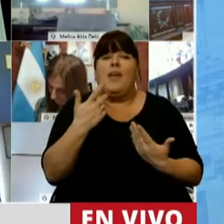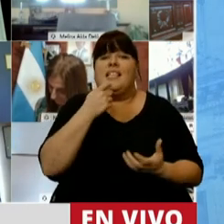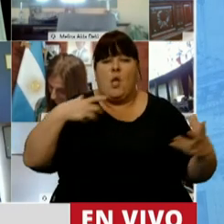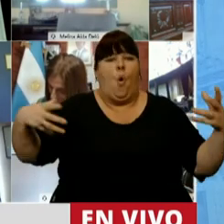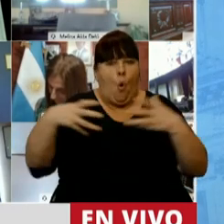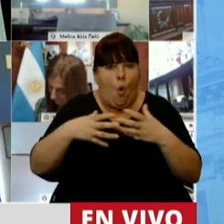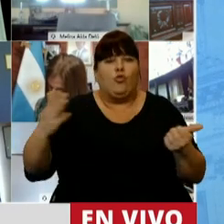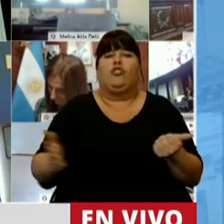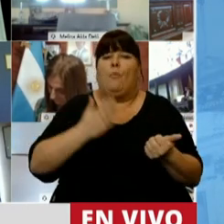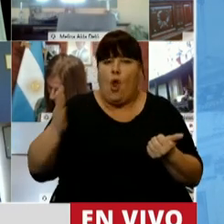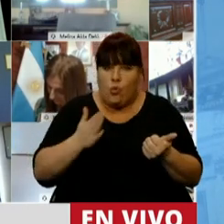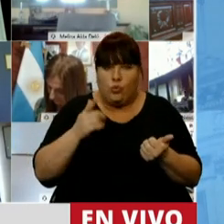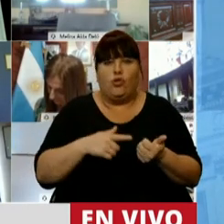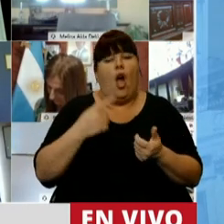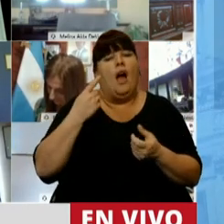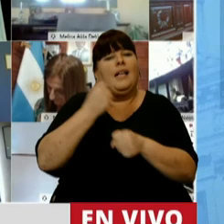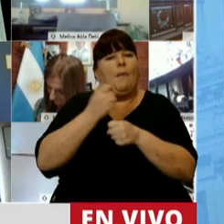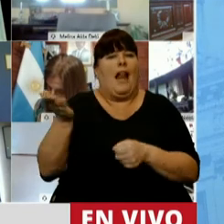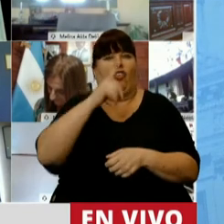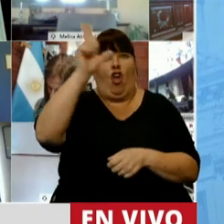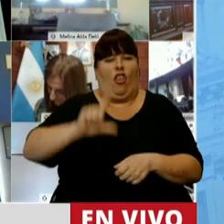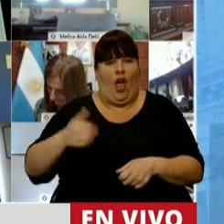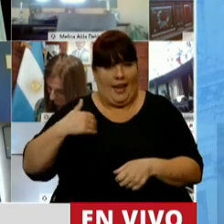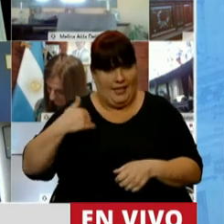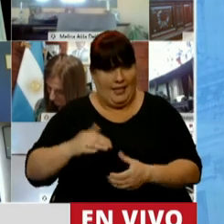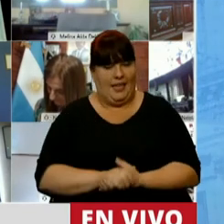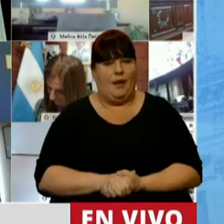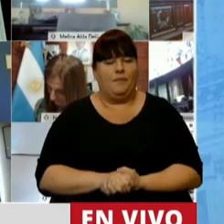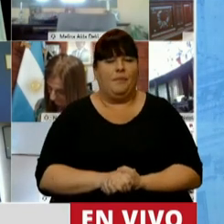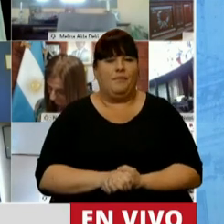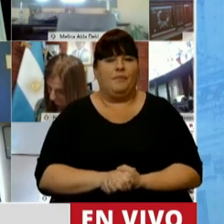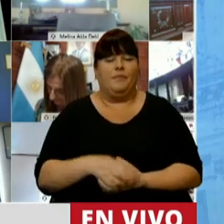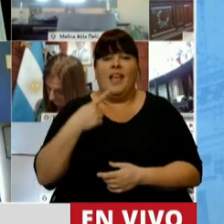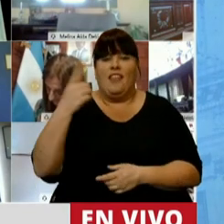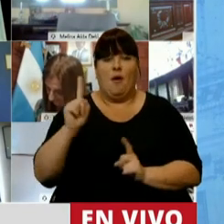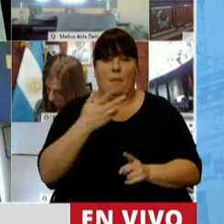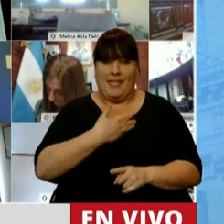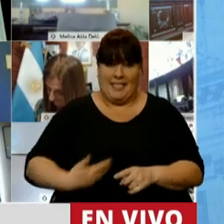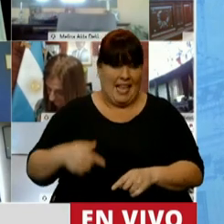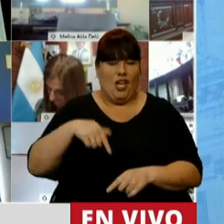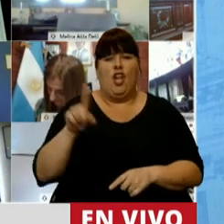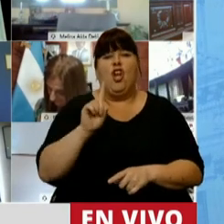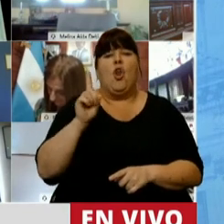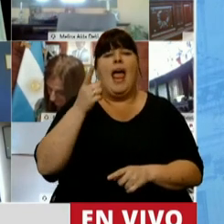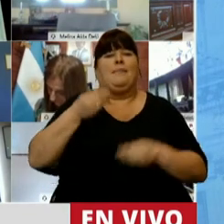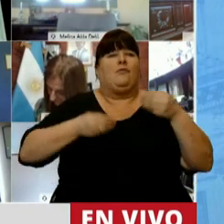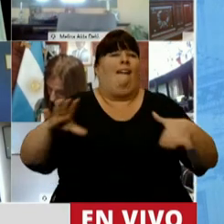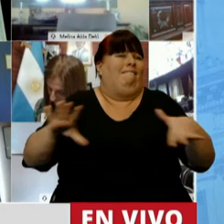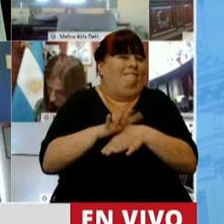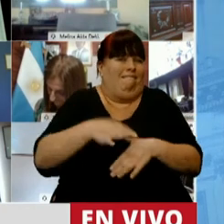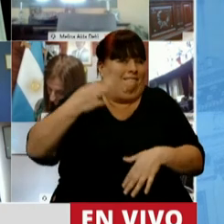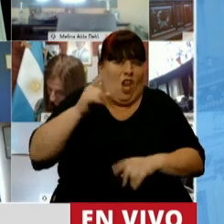juntos, productivos y gobernando para todo el argentino. Este, como dijo nuestro Presidente, seguramente no es el presupuesto ideal,